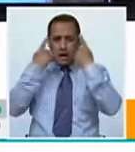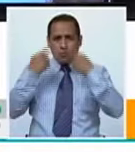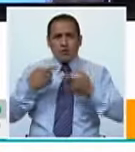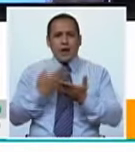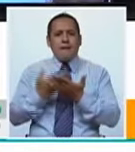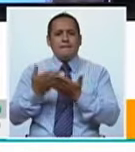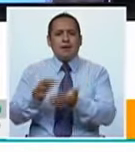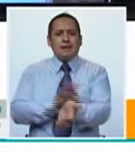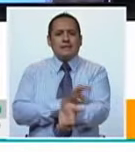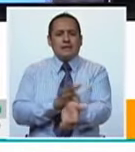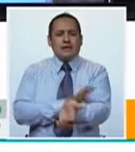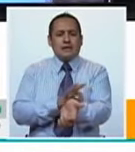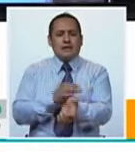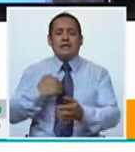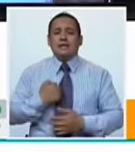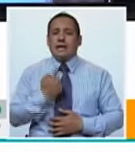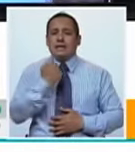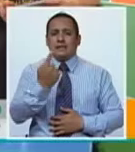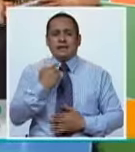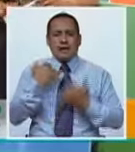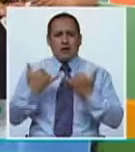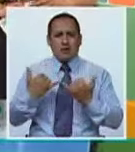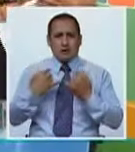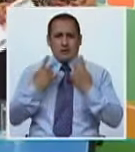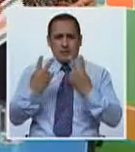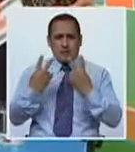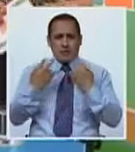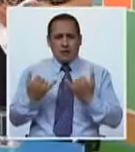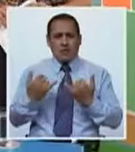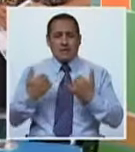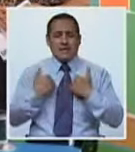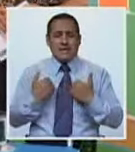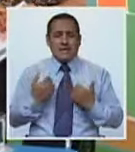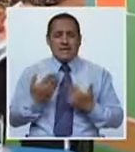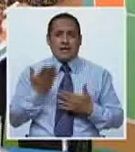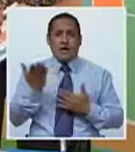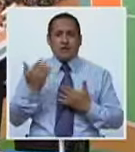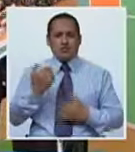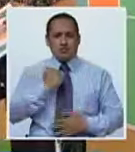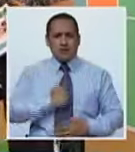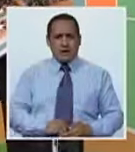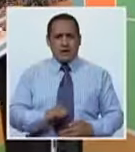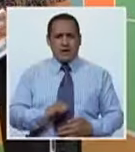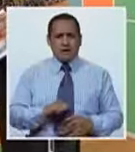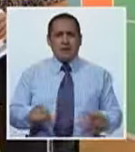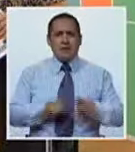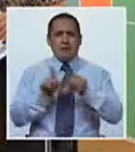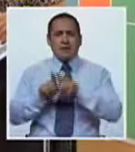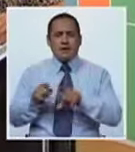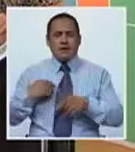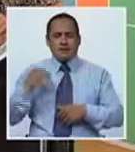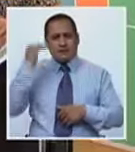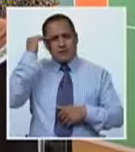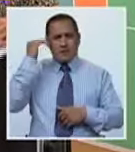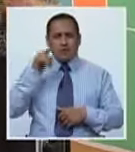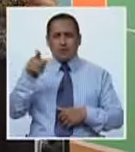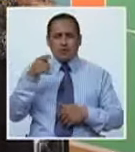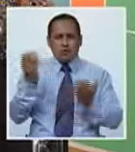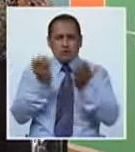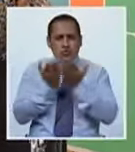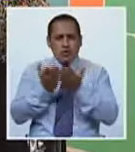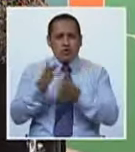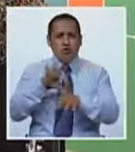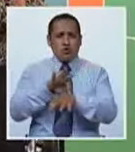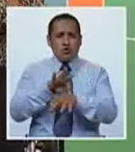con la prueba genética. Tenemos que decirlo, Yoconda, que usted, bueno, tú tienes una hija justamente con síndrome de Down, tú estudiaste